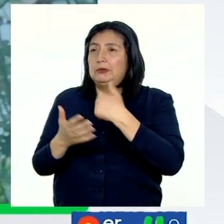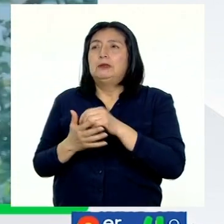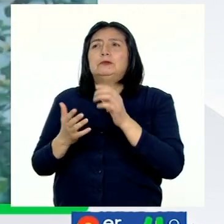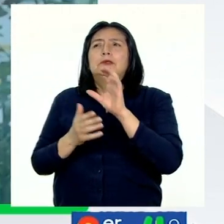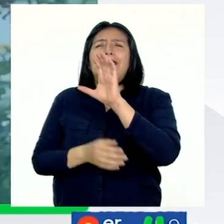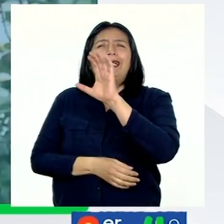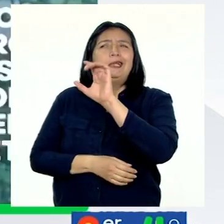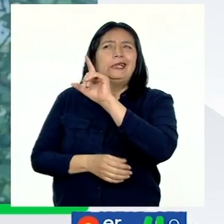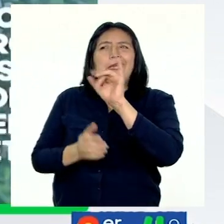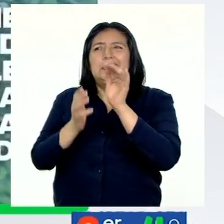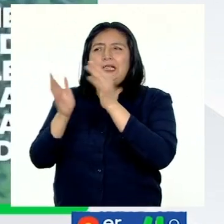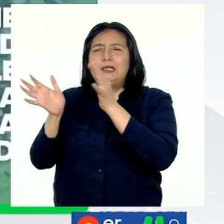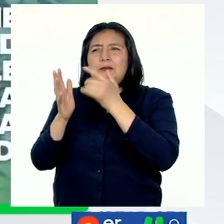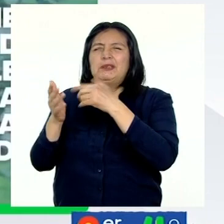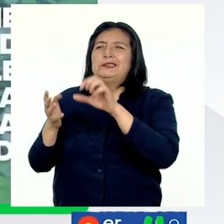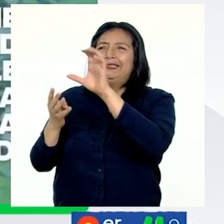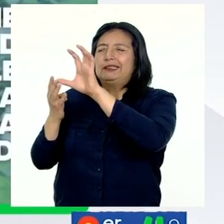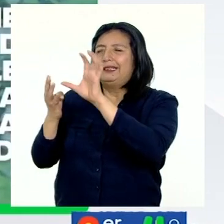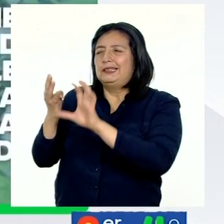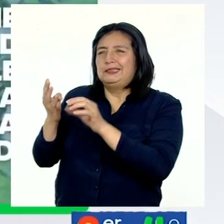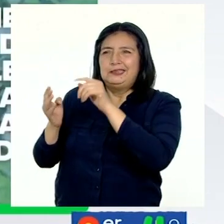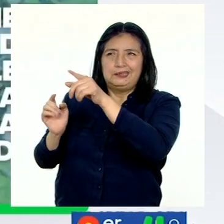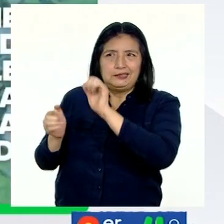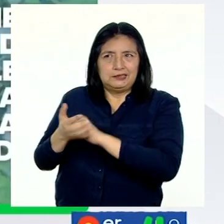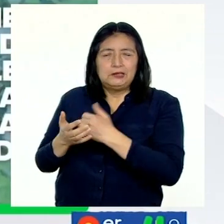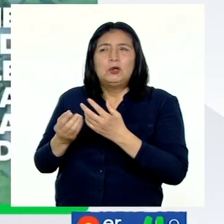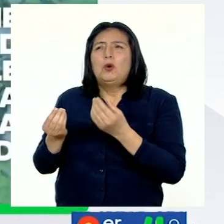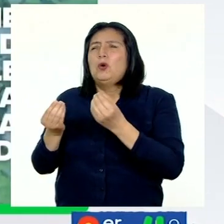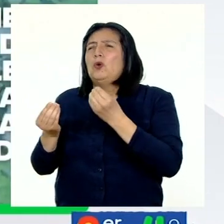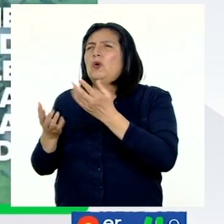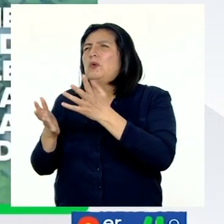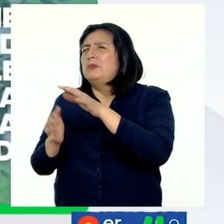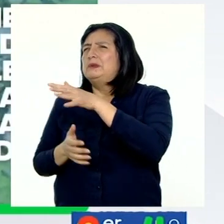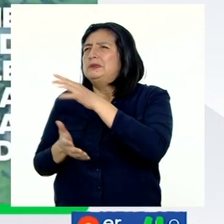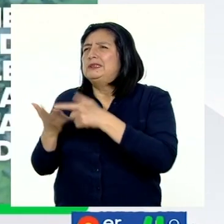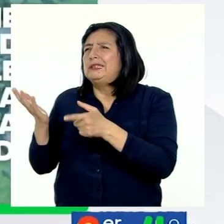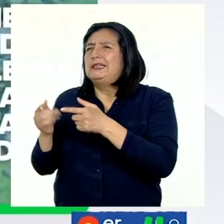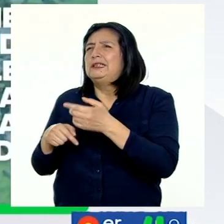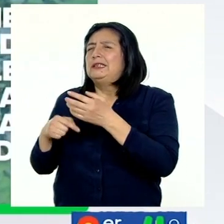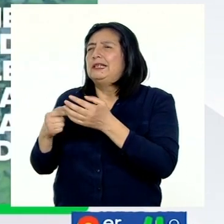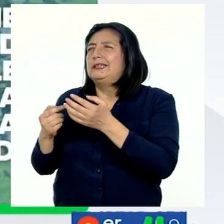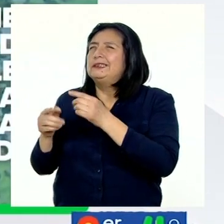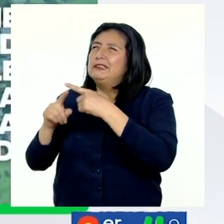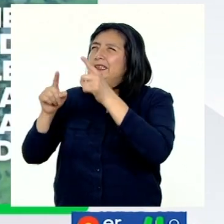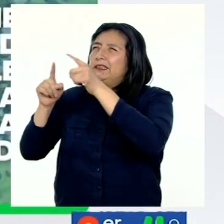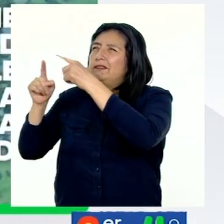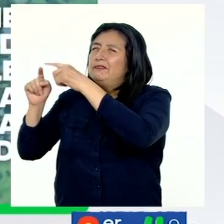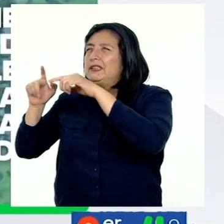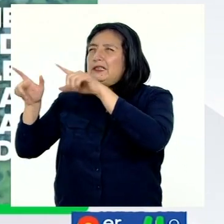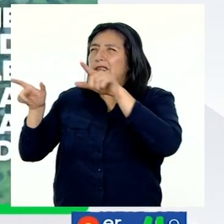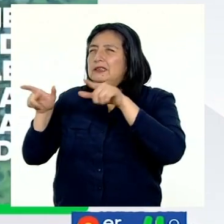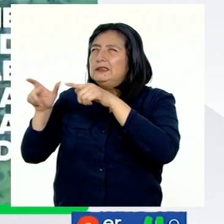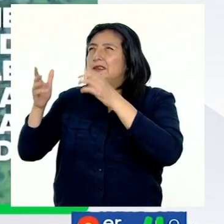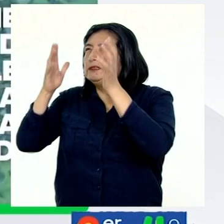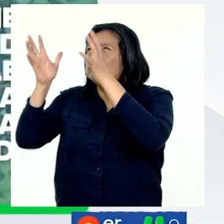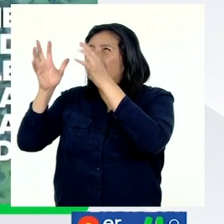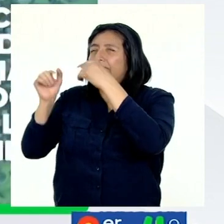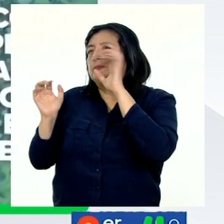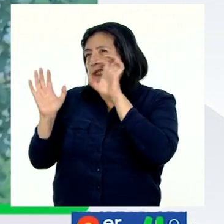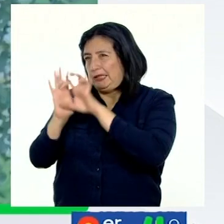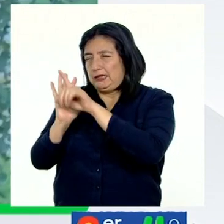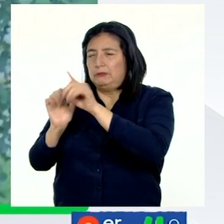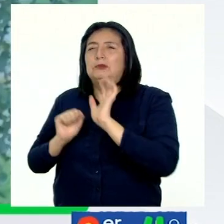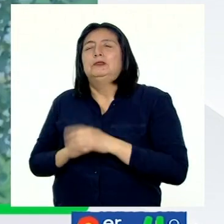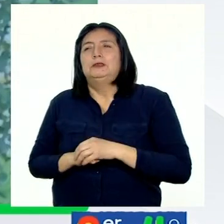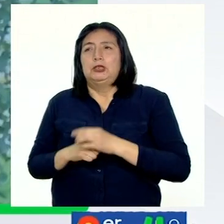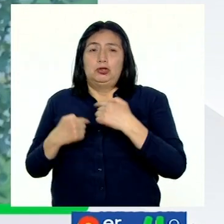clima, estamos hablando de las características climáticas o condiciones promedio de las variables meteorológicas en un lugar determinado. Por ejemplo,